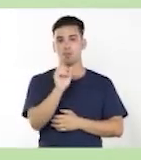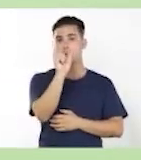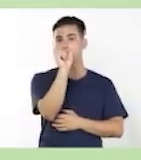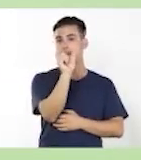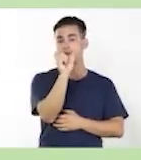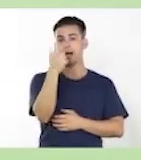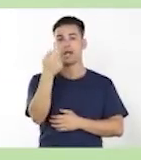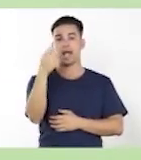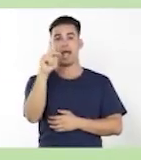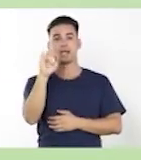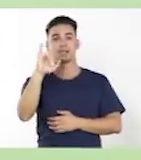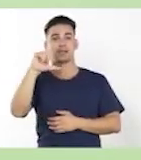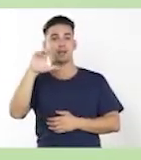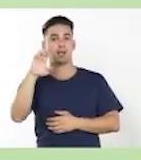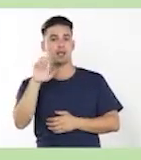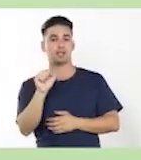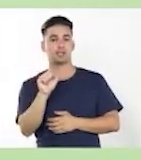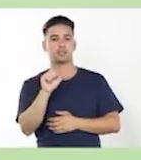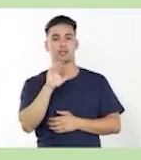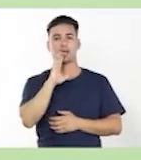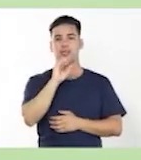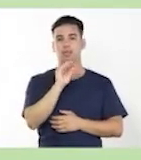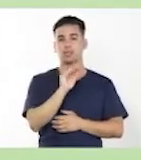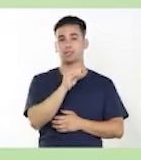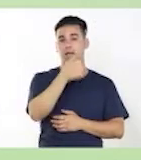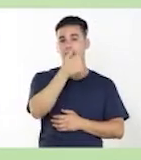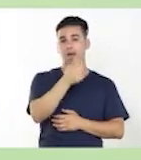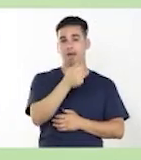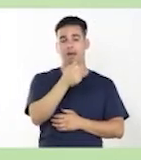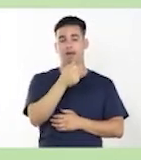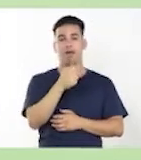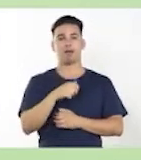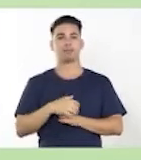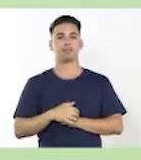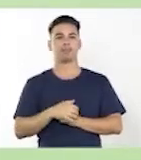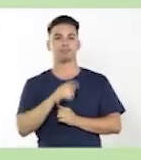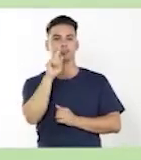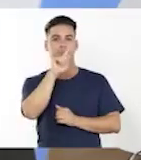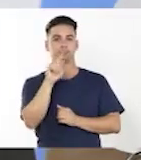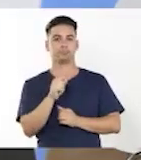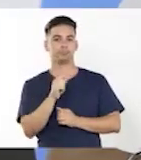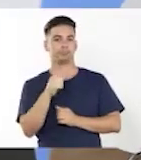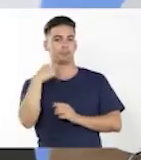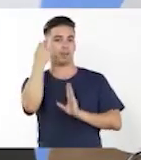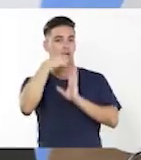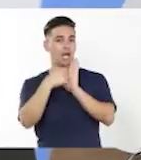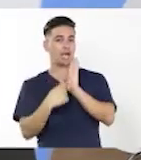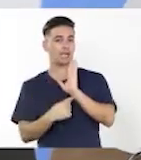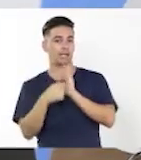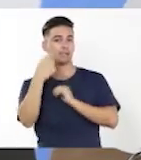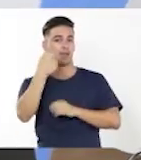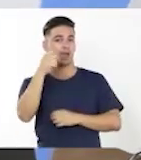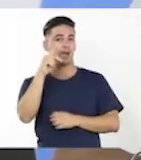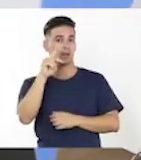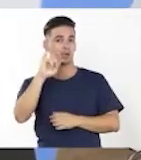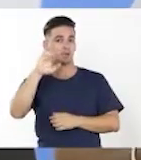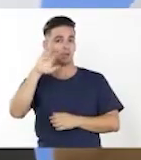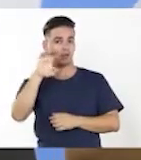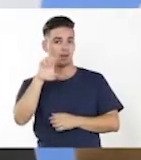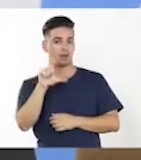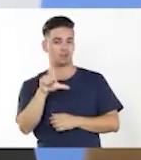donde dice a imprudente y codicioso, A partir de ahí, vamos a trabajar